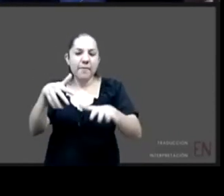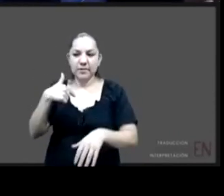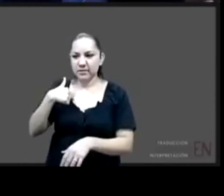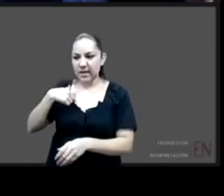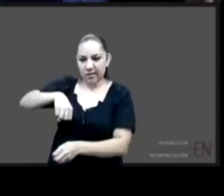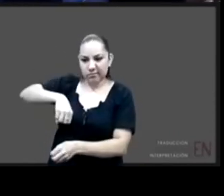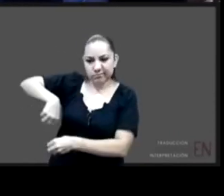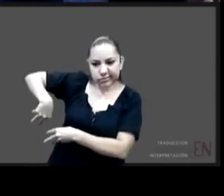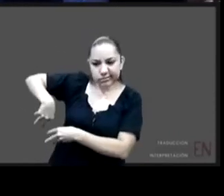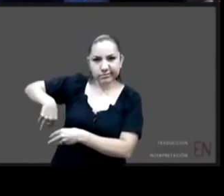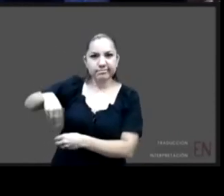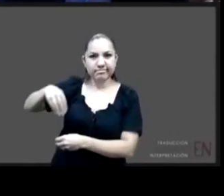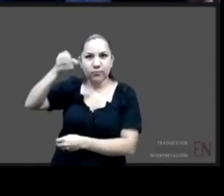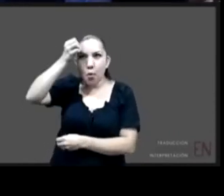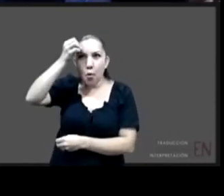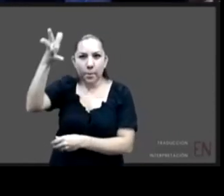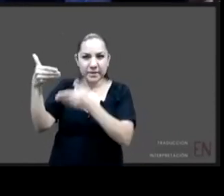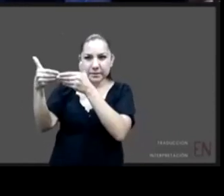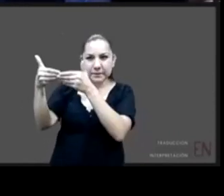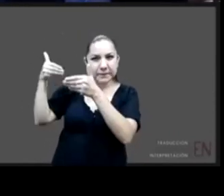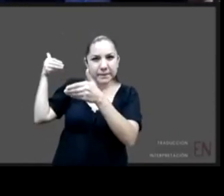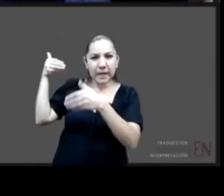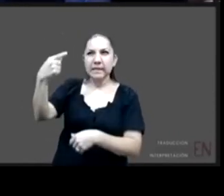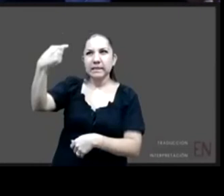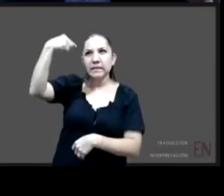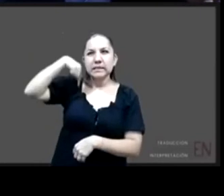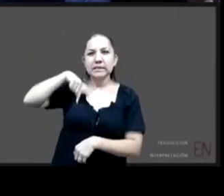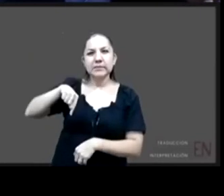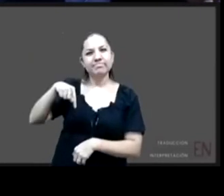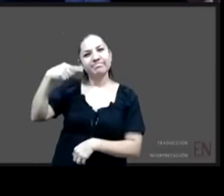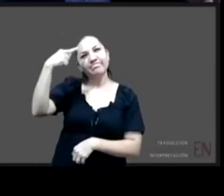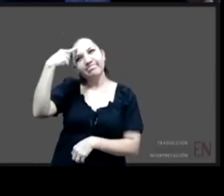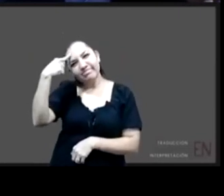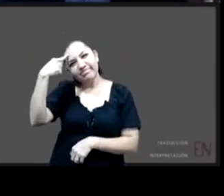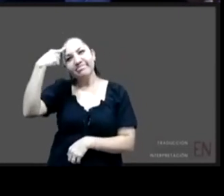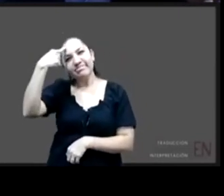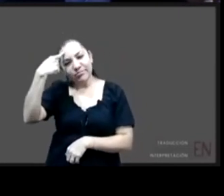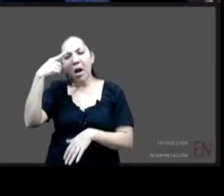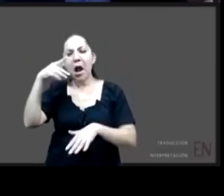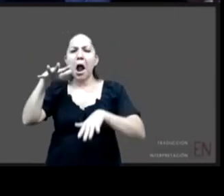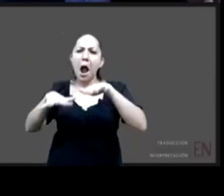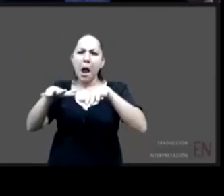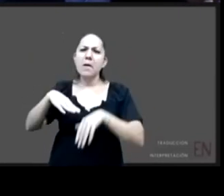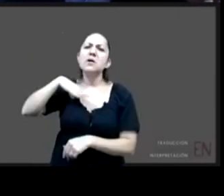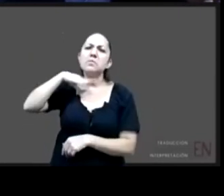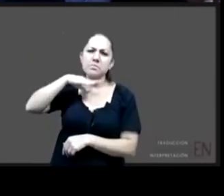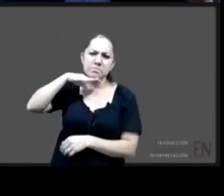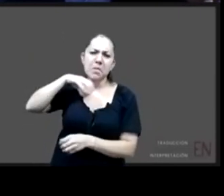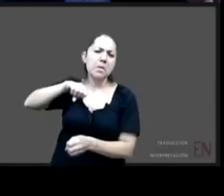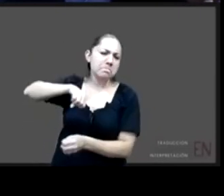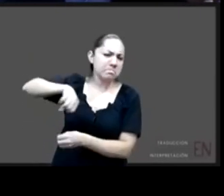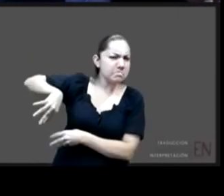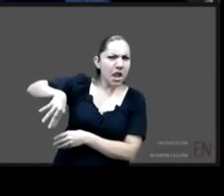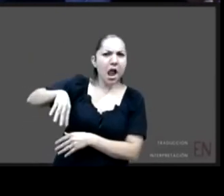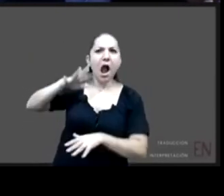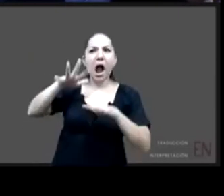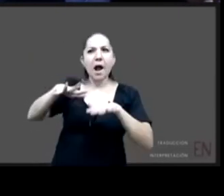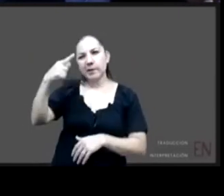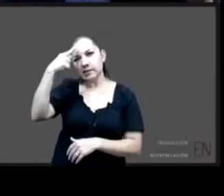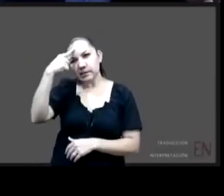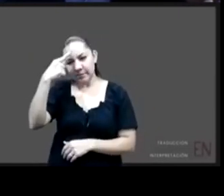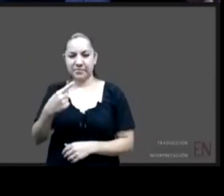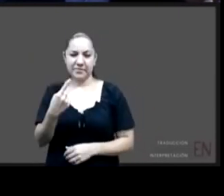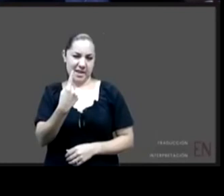permiten seguir vitales y otras que no es nada más una breve cita de una poeta chicana que ya murió Gloria